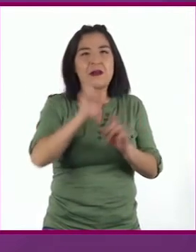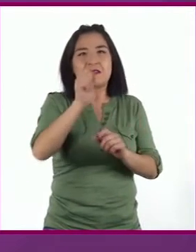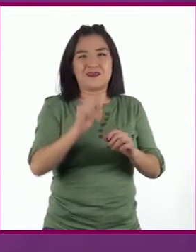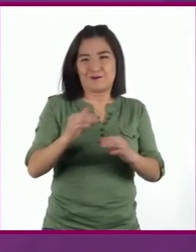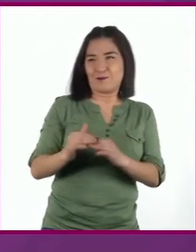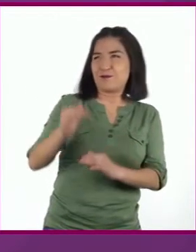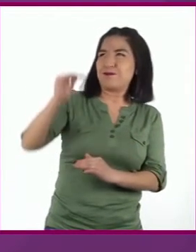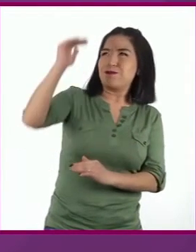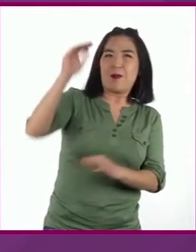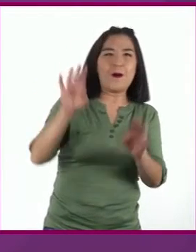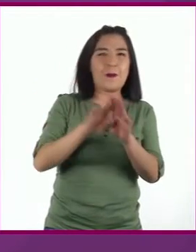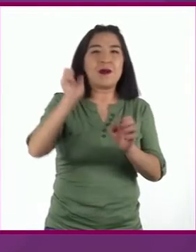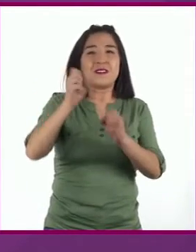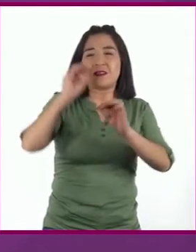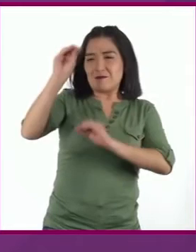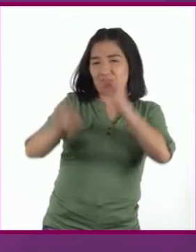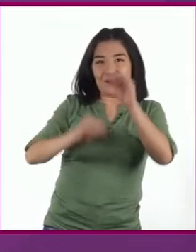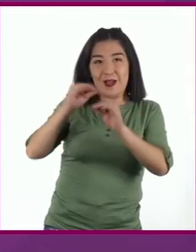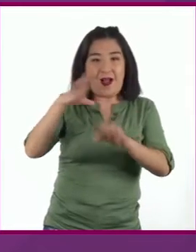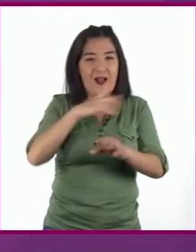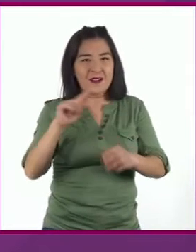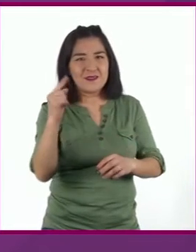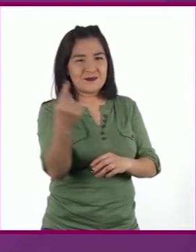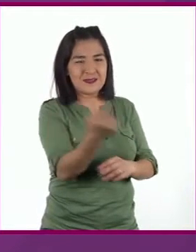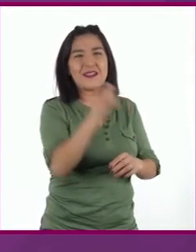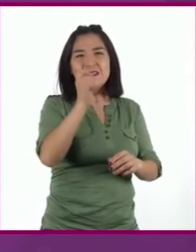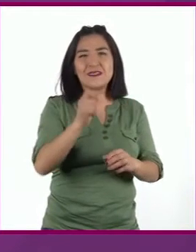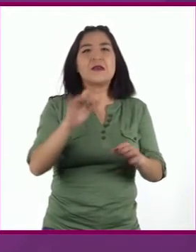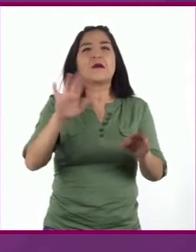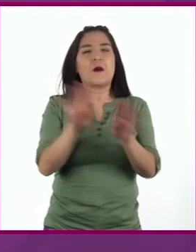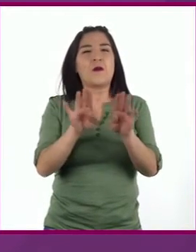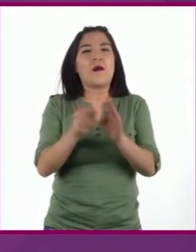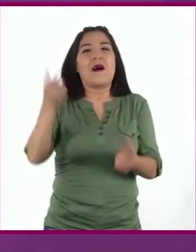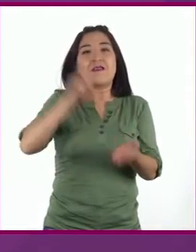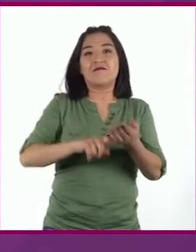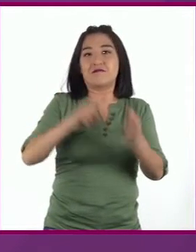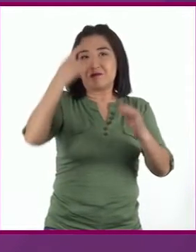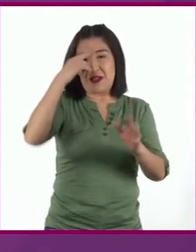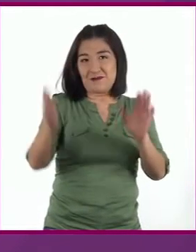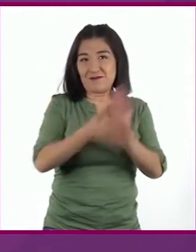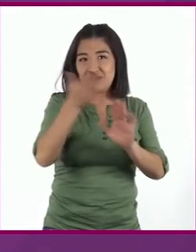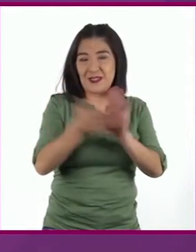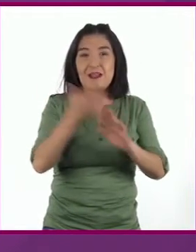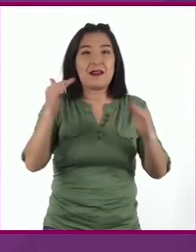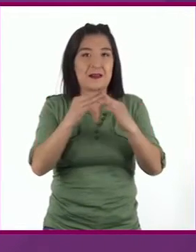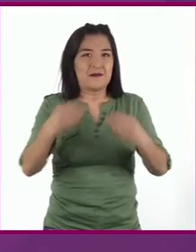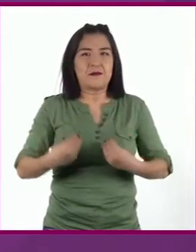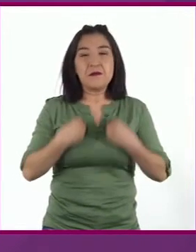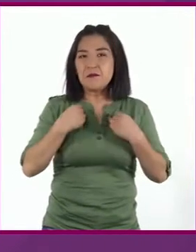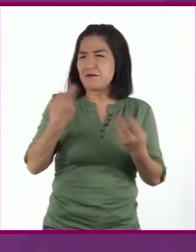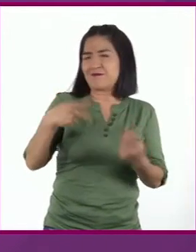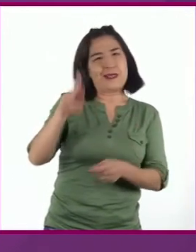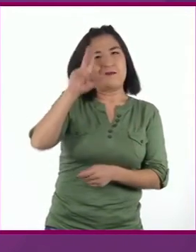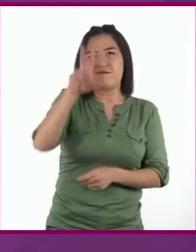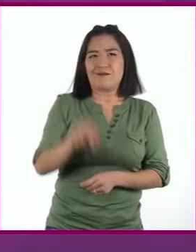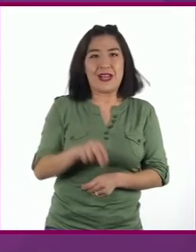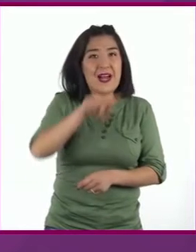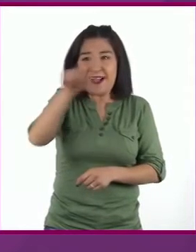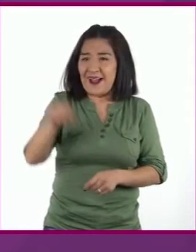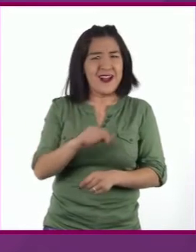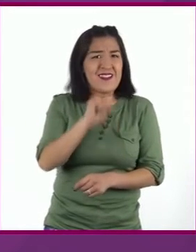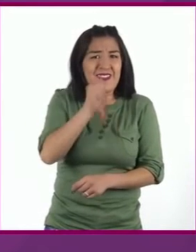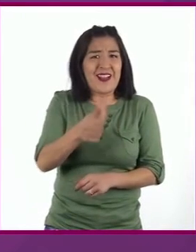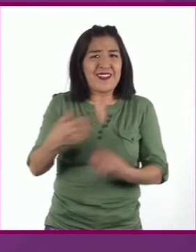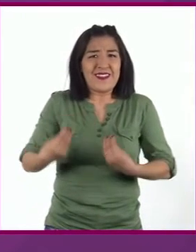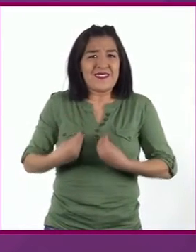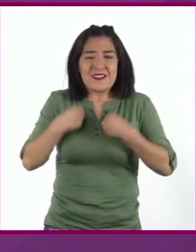altísimos y decorados en todas las paredes Se construían como viviendas Pero no En realidad, nadie vivía ahí